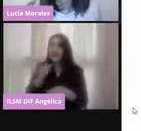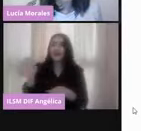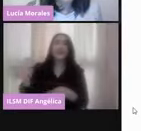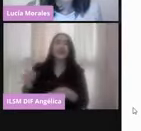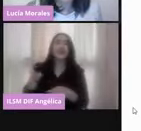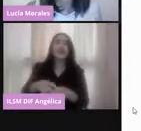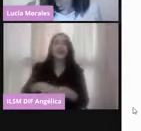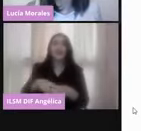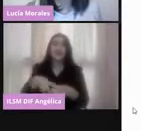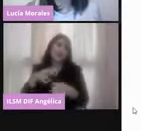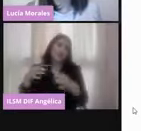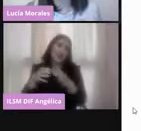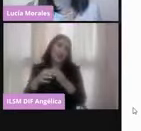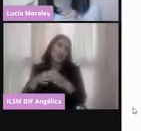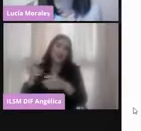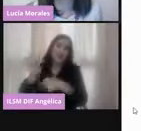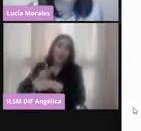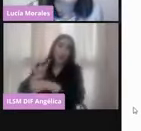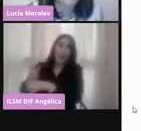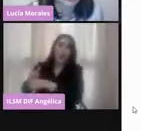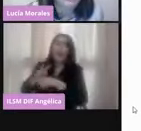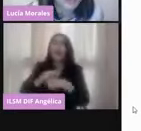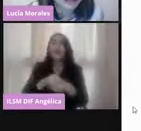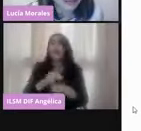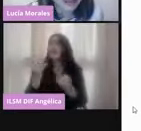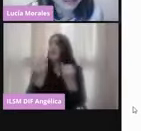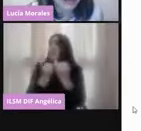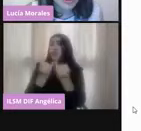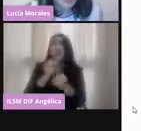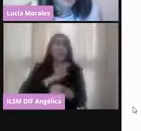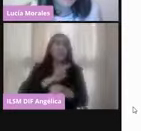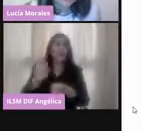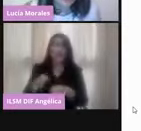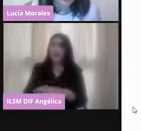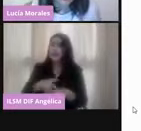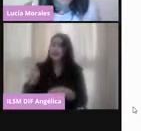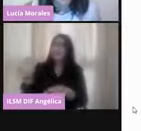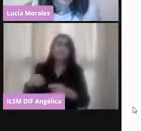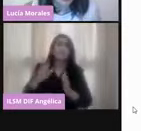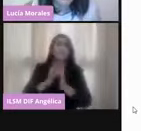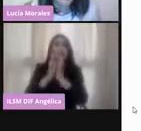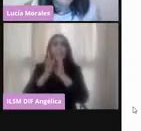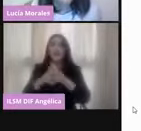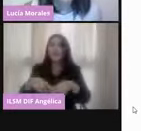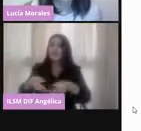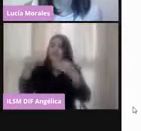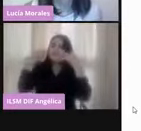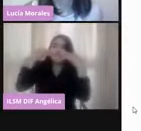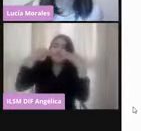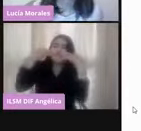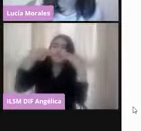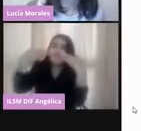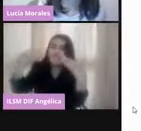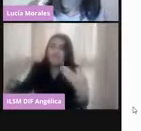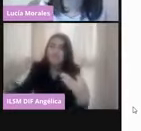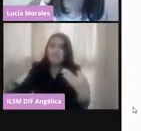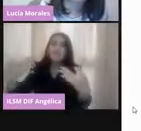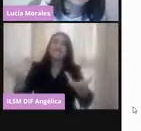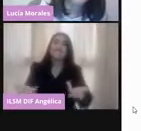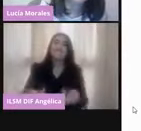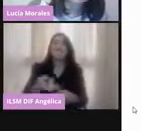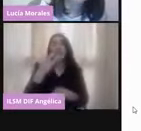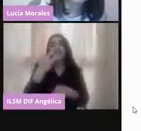funcionarios de mesas directivas de casilla, también pueden participar como observadoras u observadores electorales. Son aquellas personas